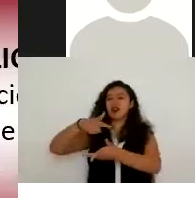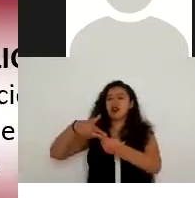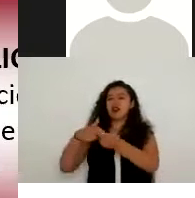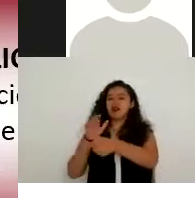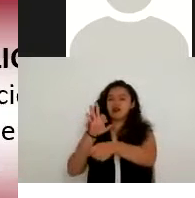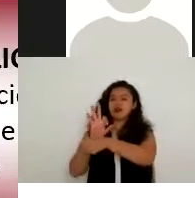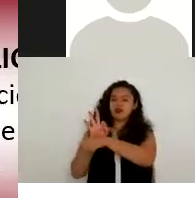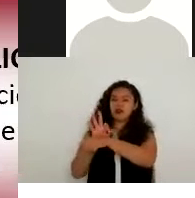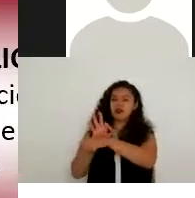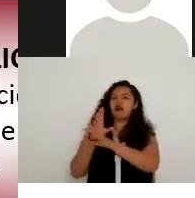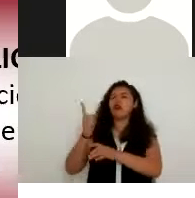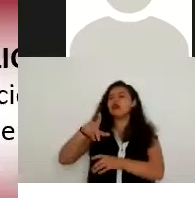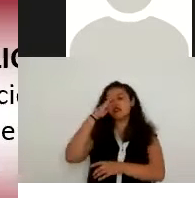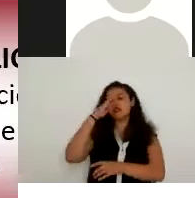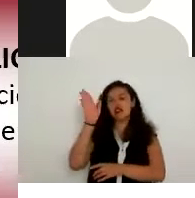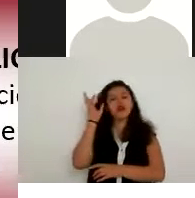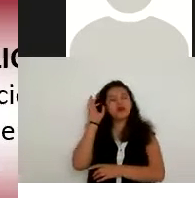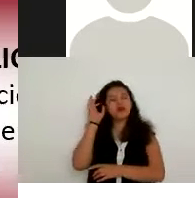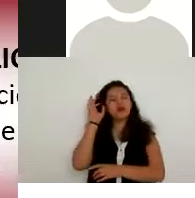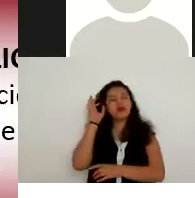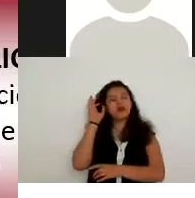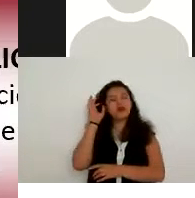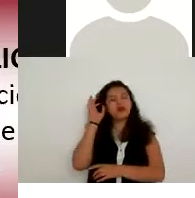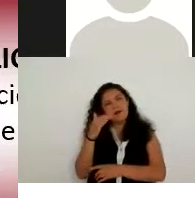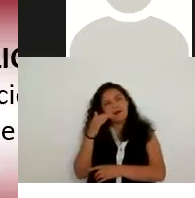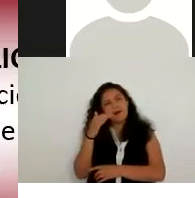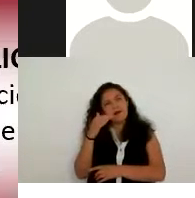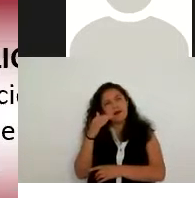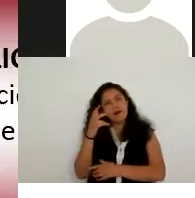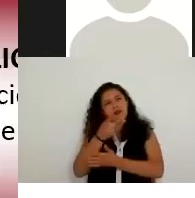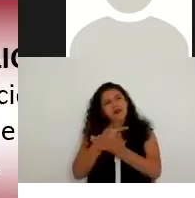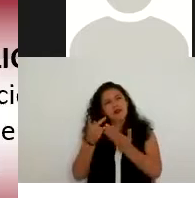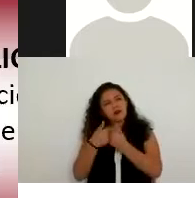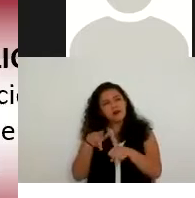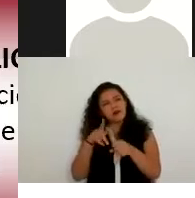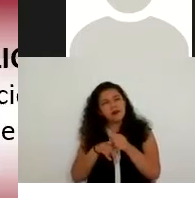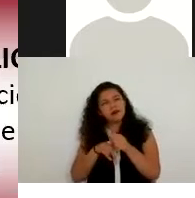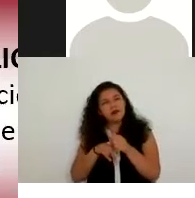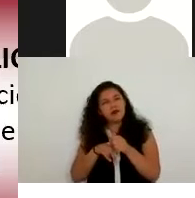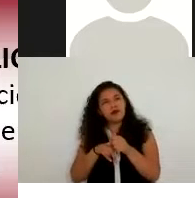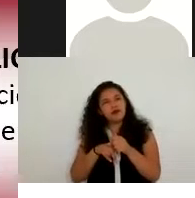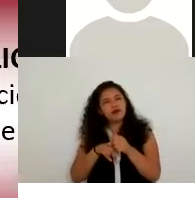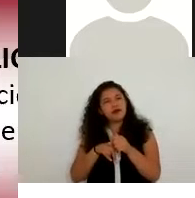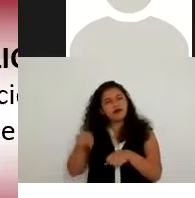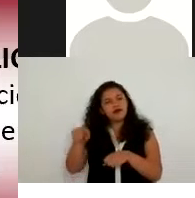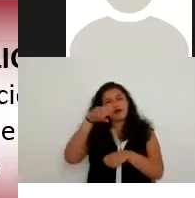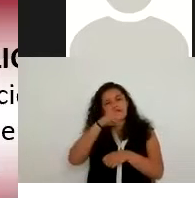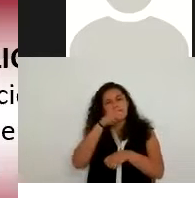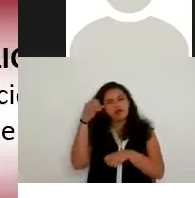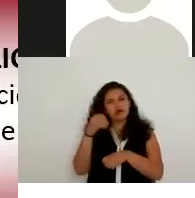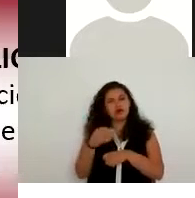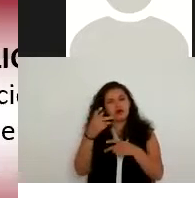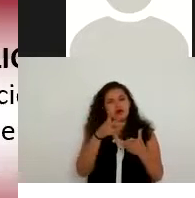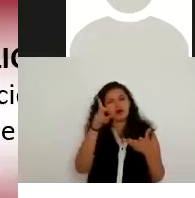escuchado todos los que son programas sociales les obligan a las dependencias que los